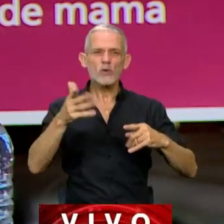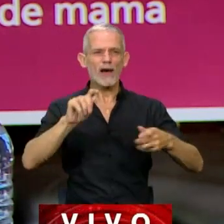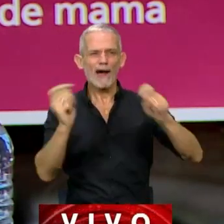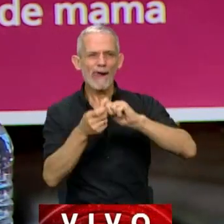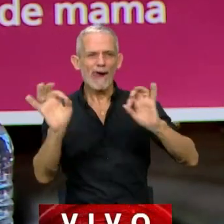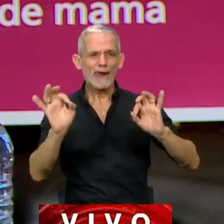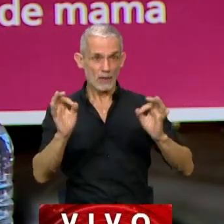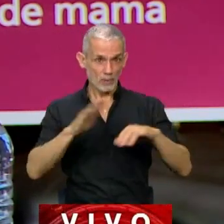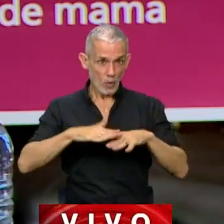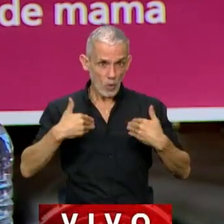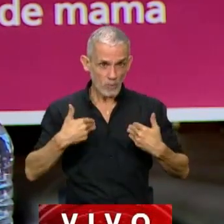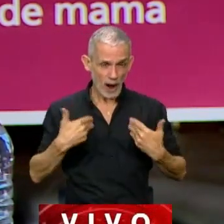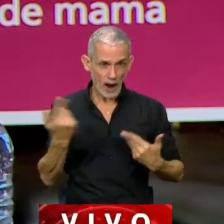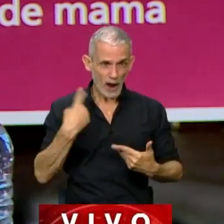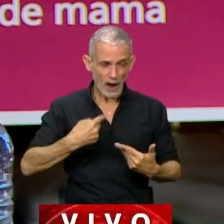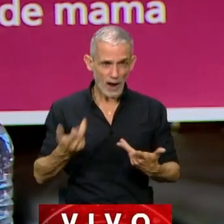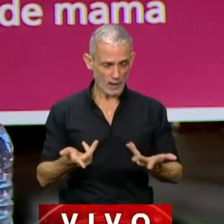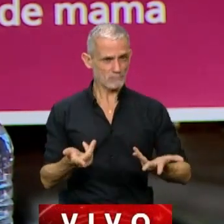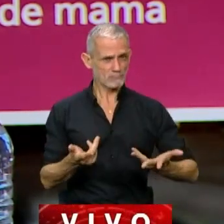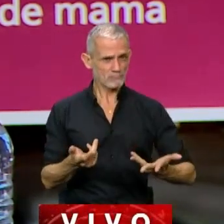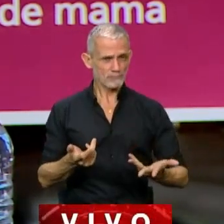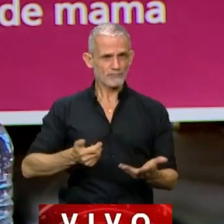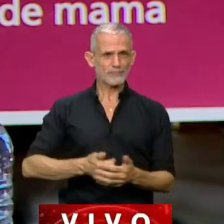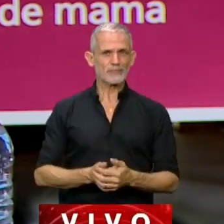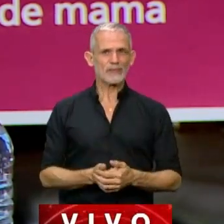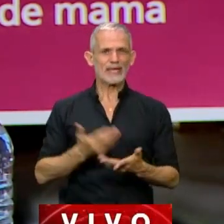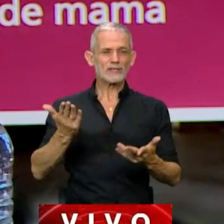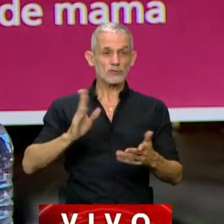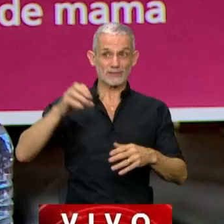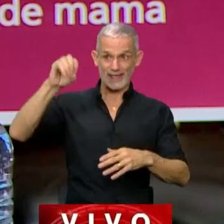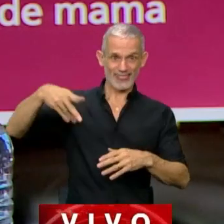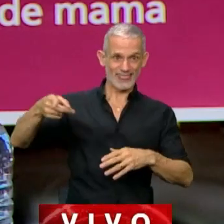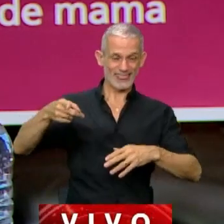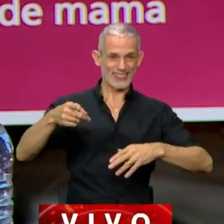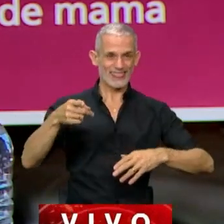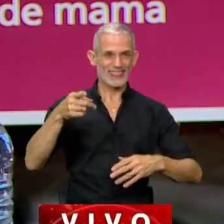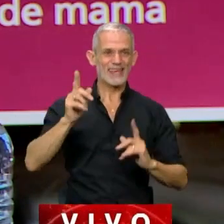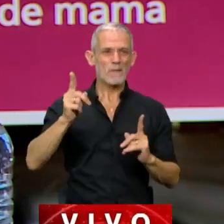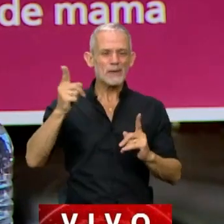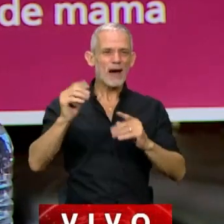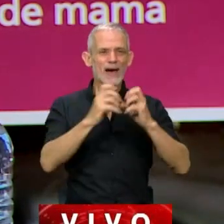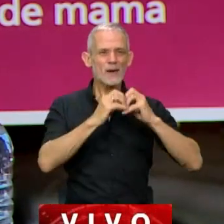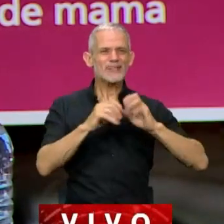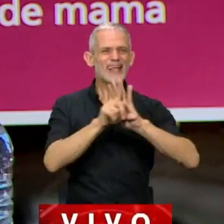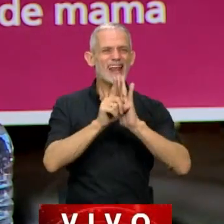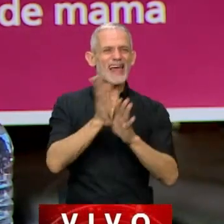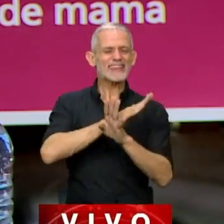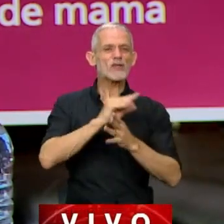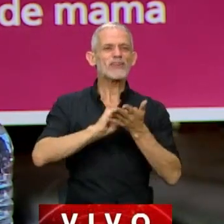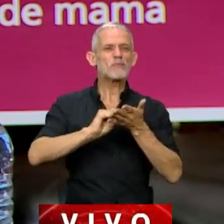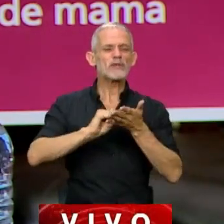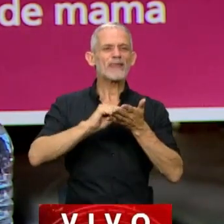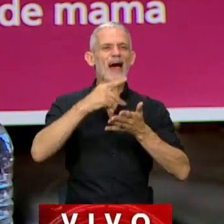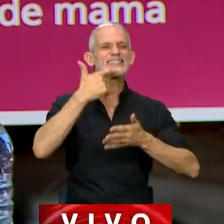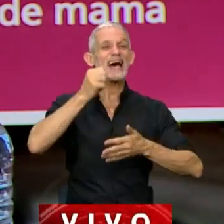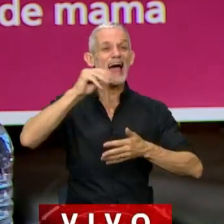transforman. Y yo creo que, bueno, está aquí quien cerró el debate en la ley anterior, la diputada